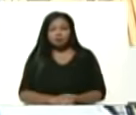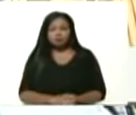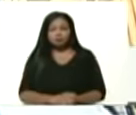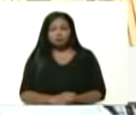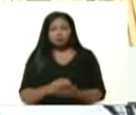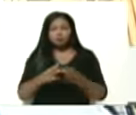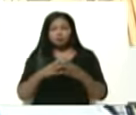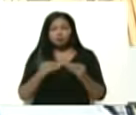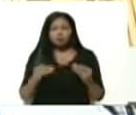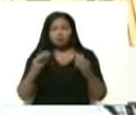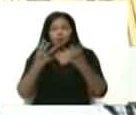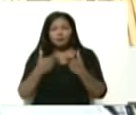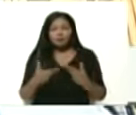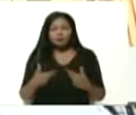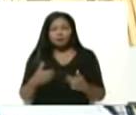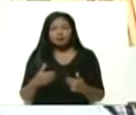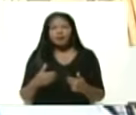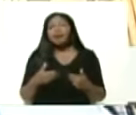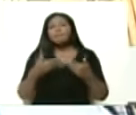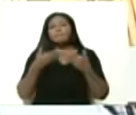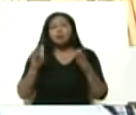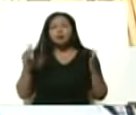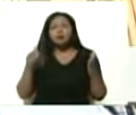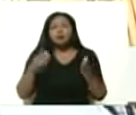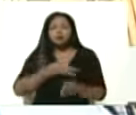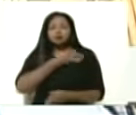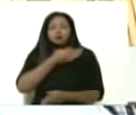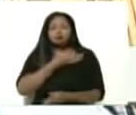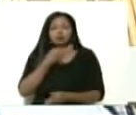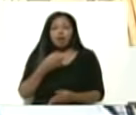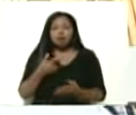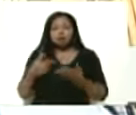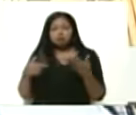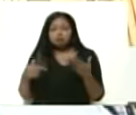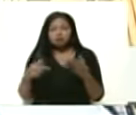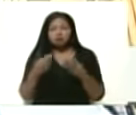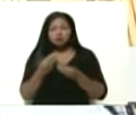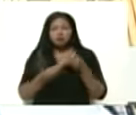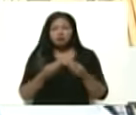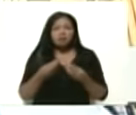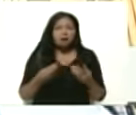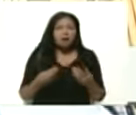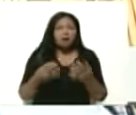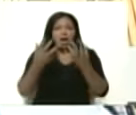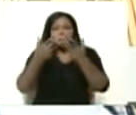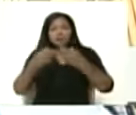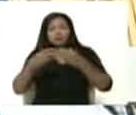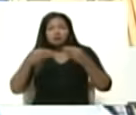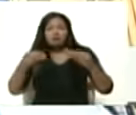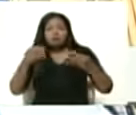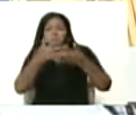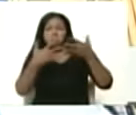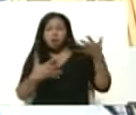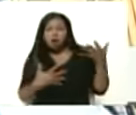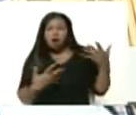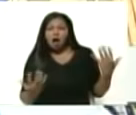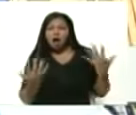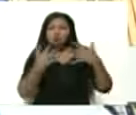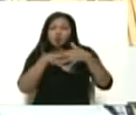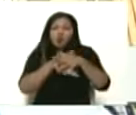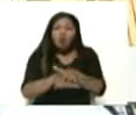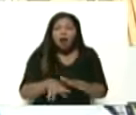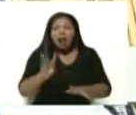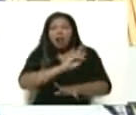las empresas públicas, socialistas, las empresas mixtas, las empresas privadas de todas las escalas. Articular la